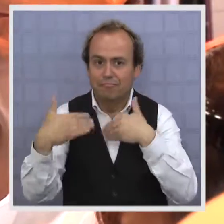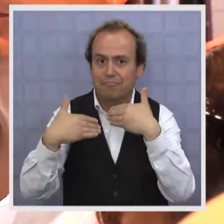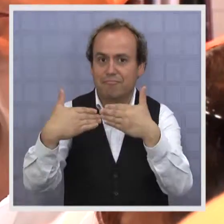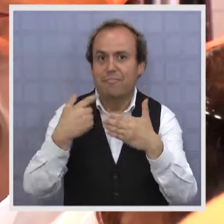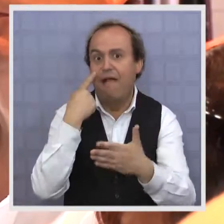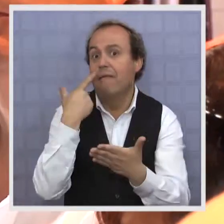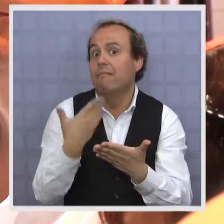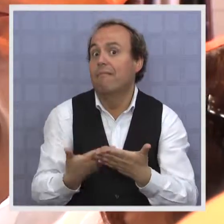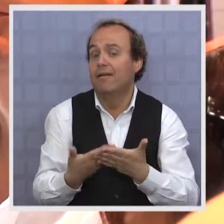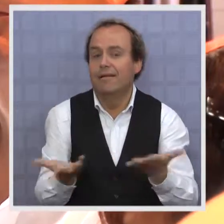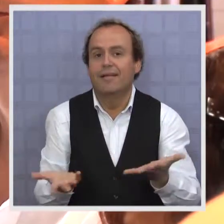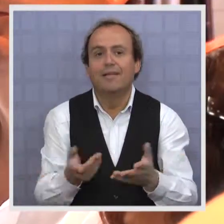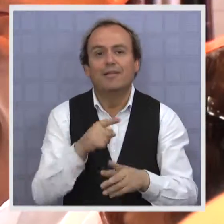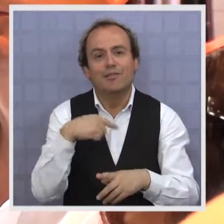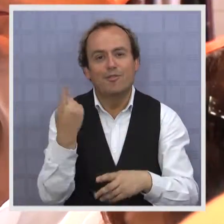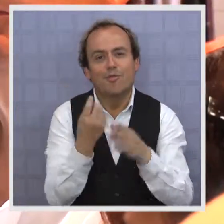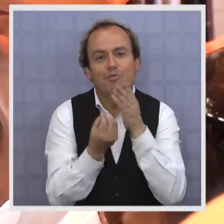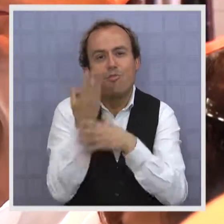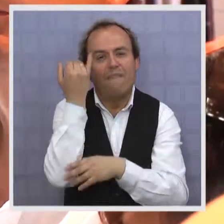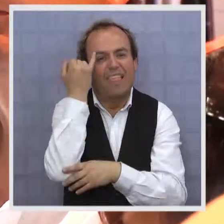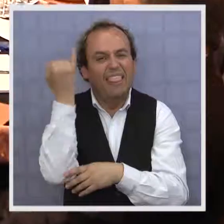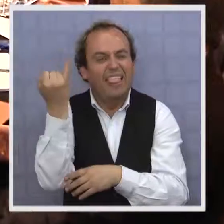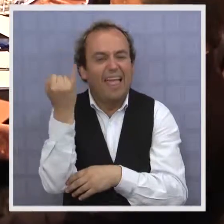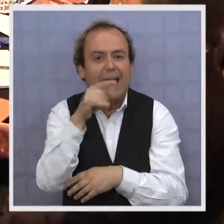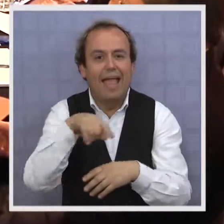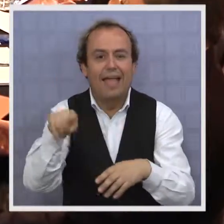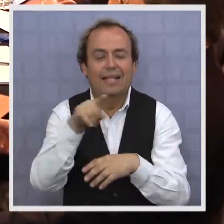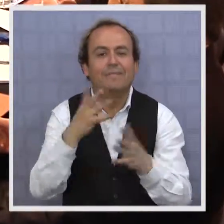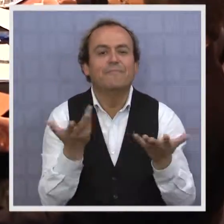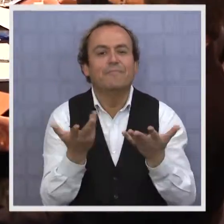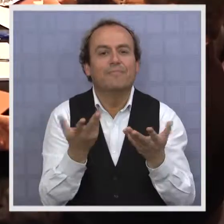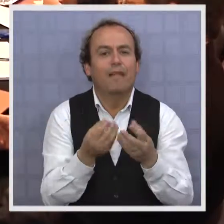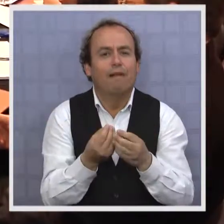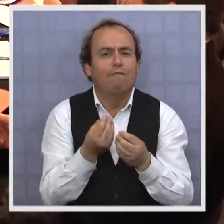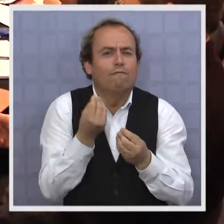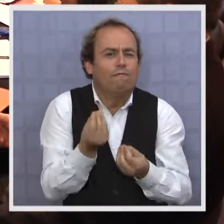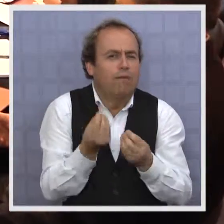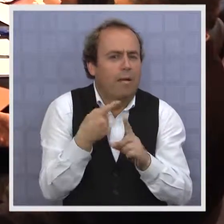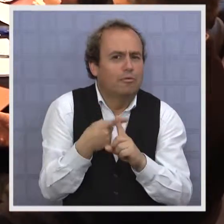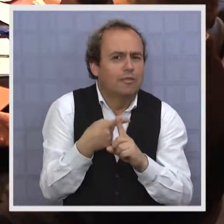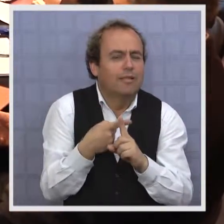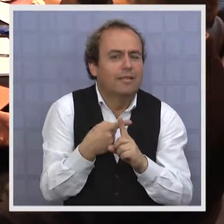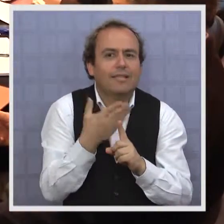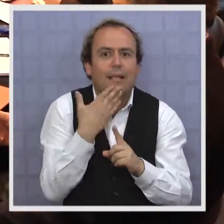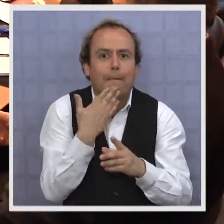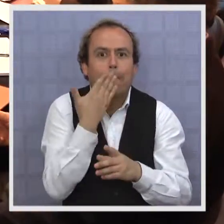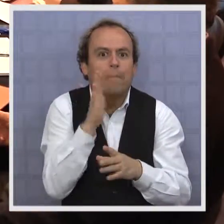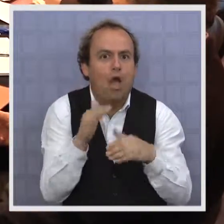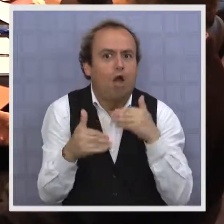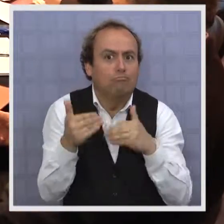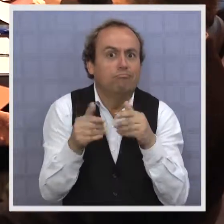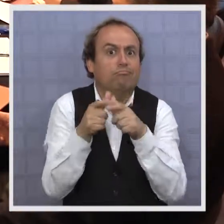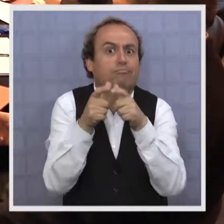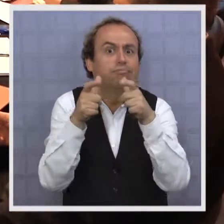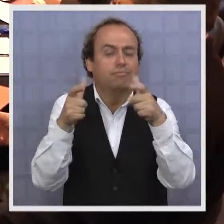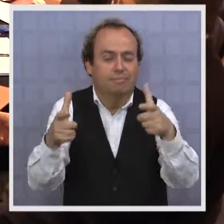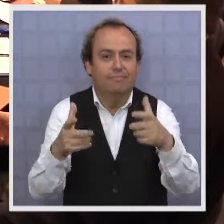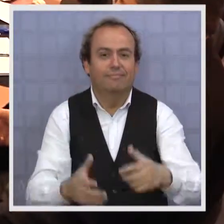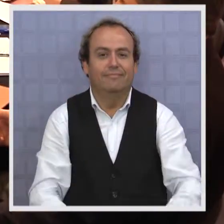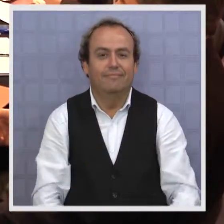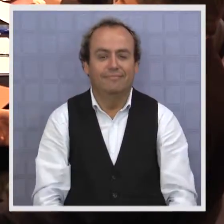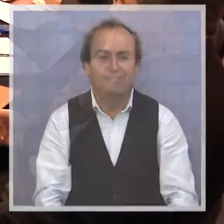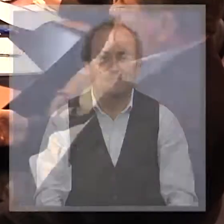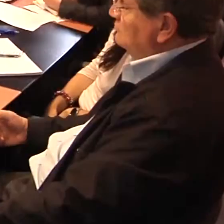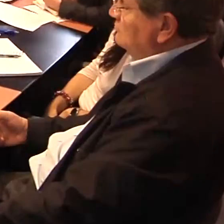prueba. Todo para que las nuevas ideas que surjan no solo sean buenas, sino también cada vez mejores. La verdad es que de